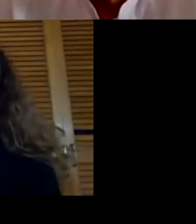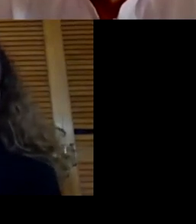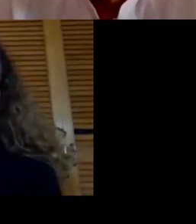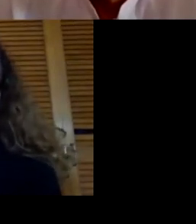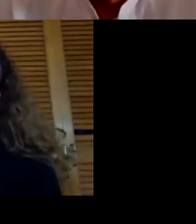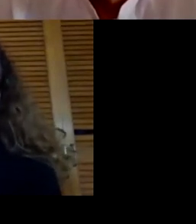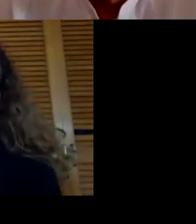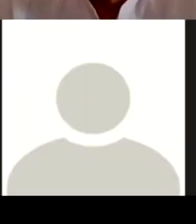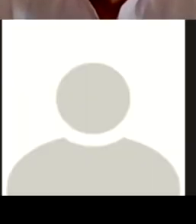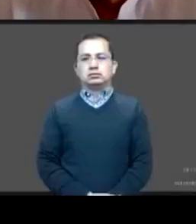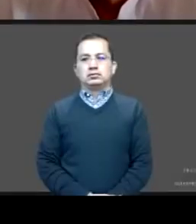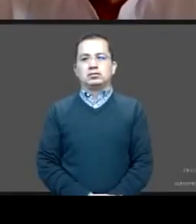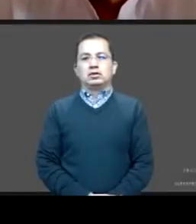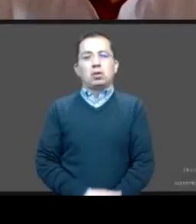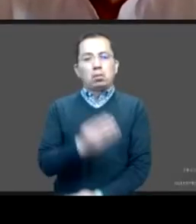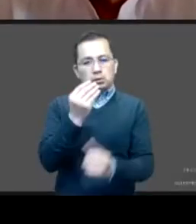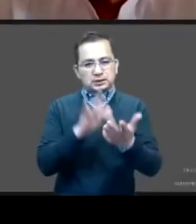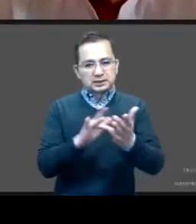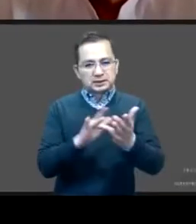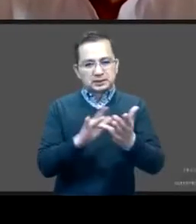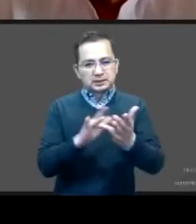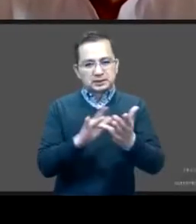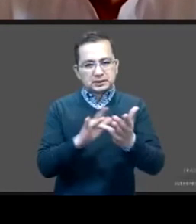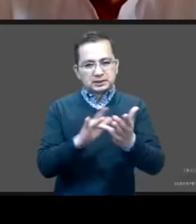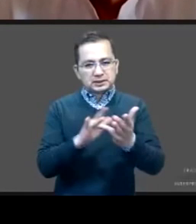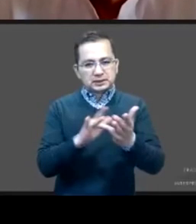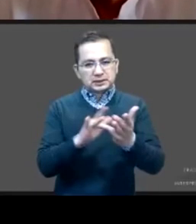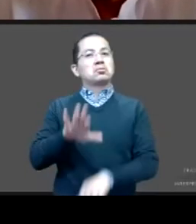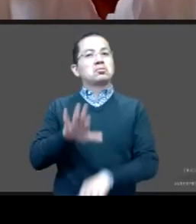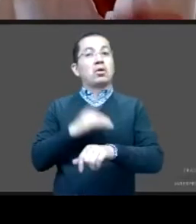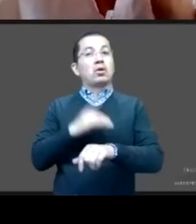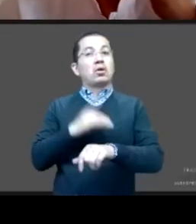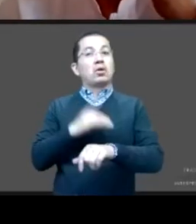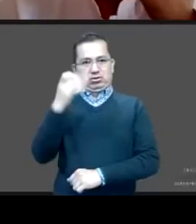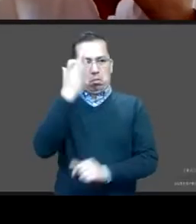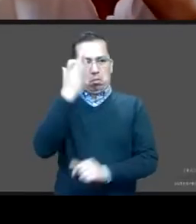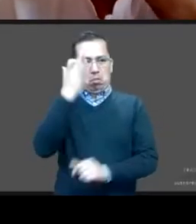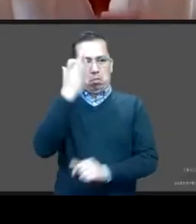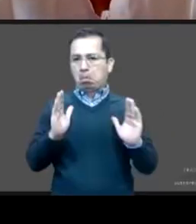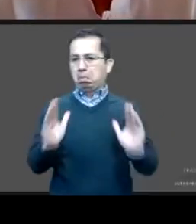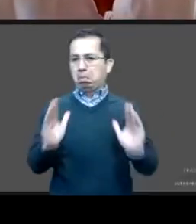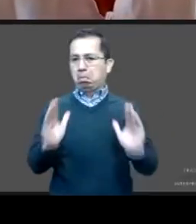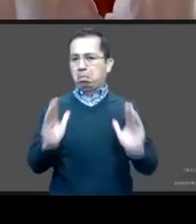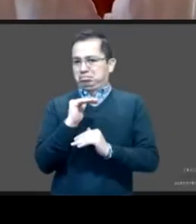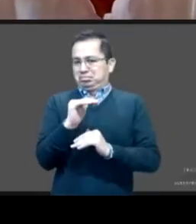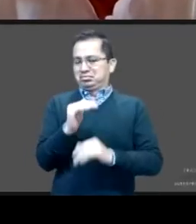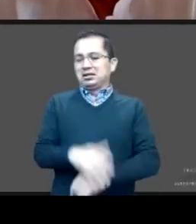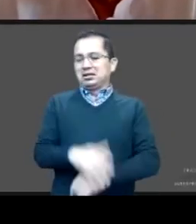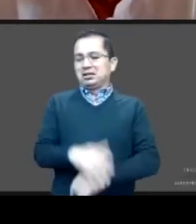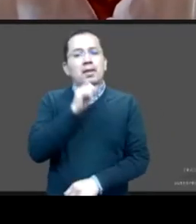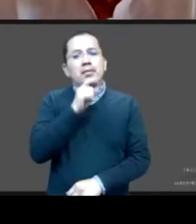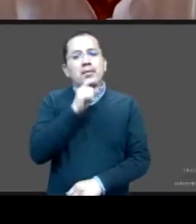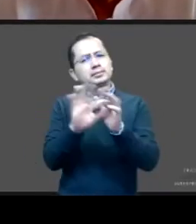dimensionar el reto al cual nos estamos enfrentando como país y los riesgos y consecuencias del